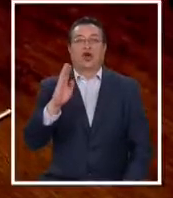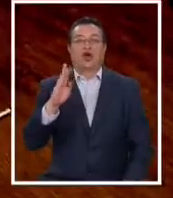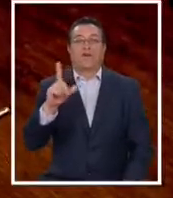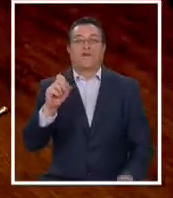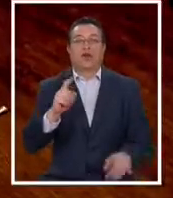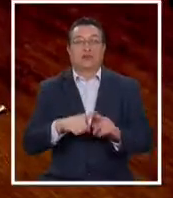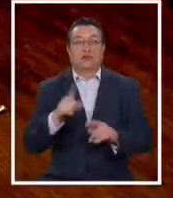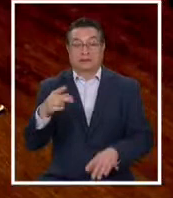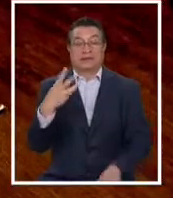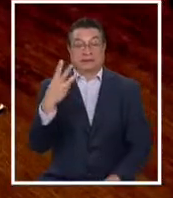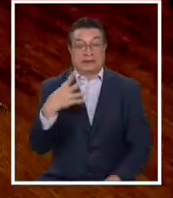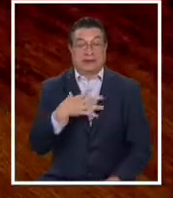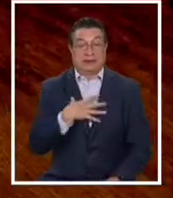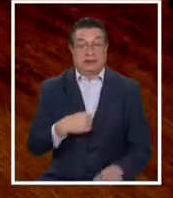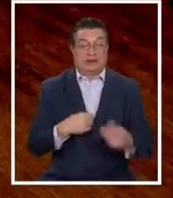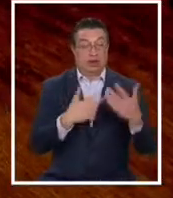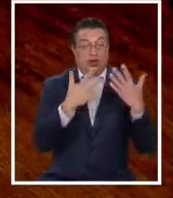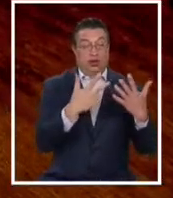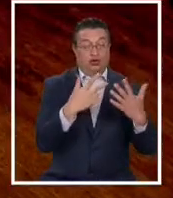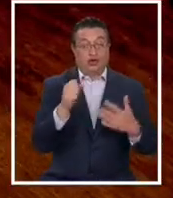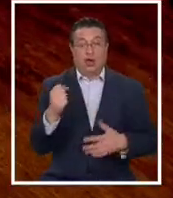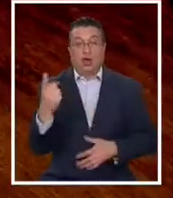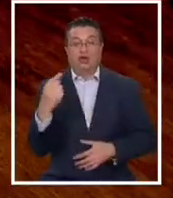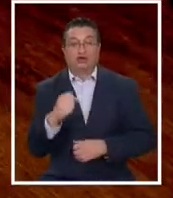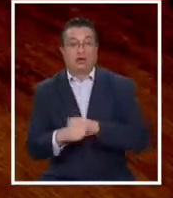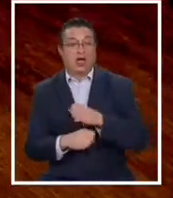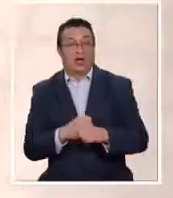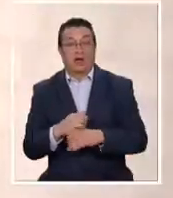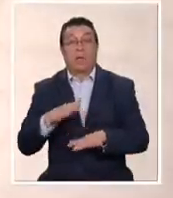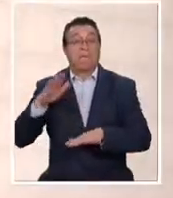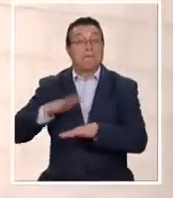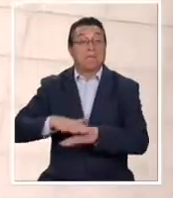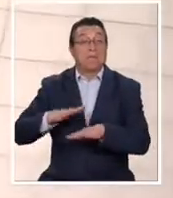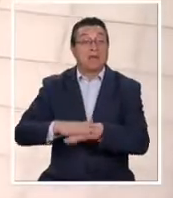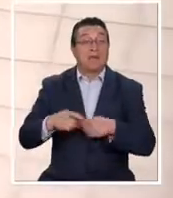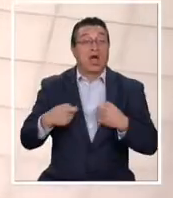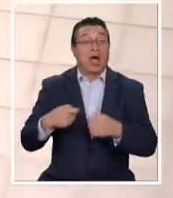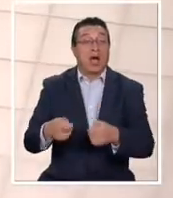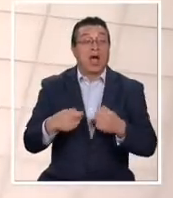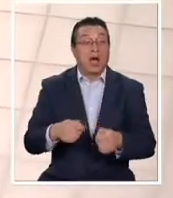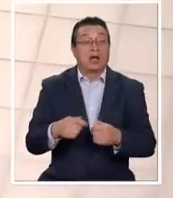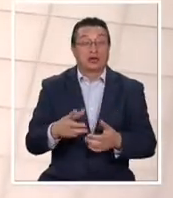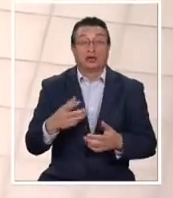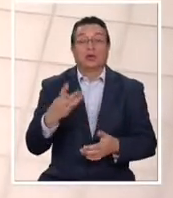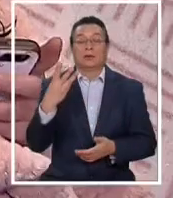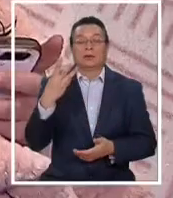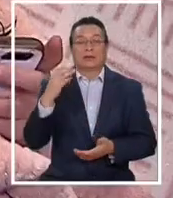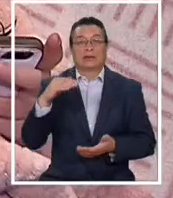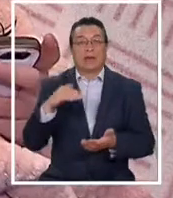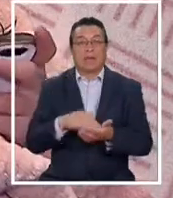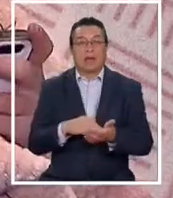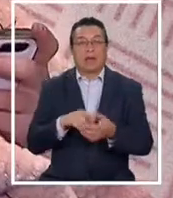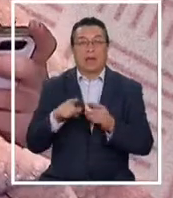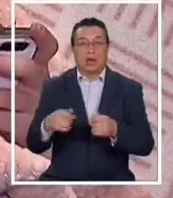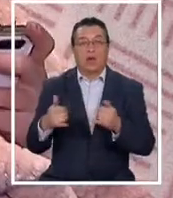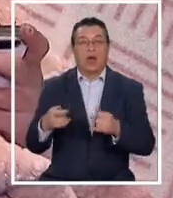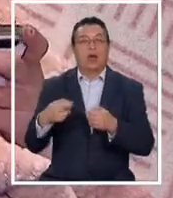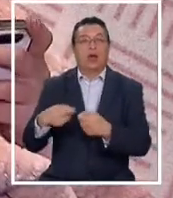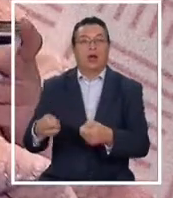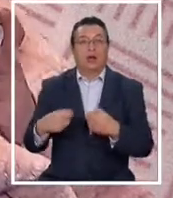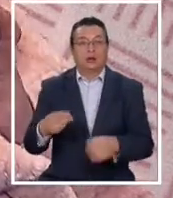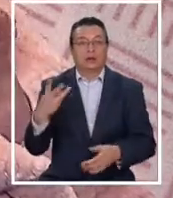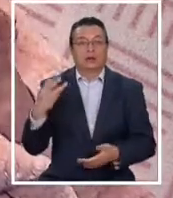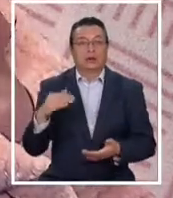tiene tres hijos de entre 8 y 11 años. mínimo que gasta cada mes son 30 mil pesos en este juego.